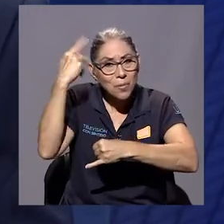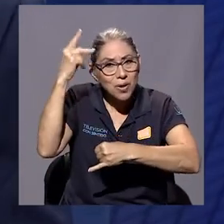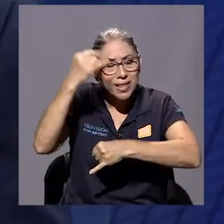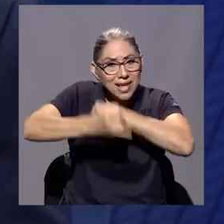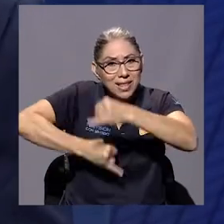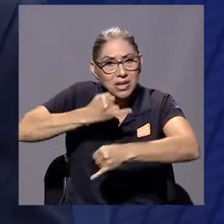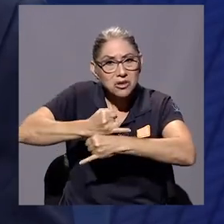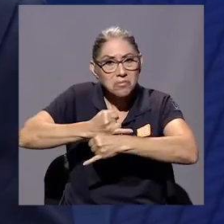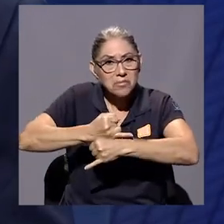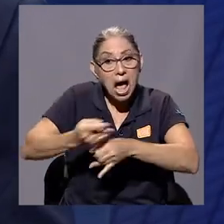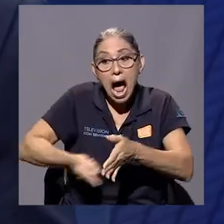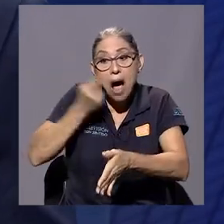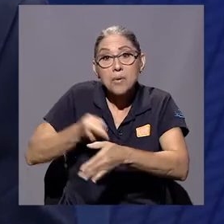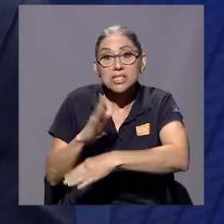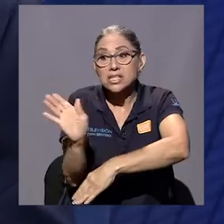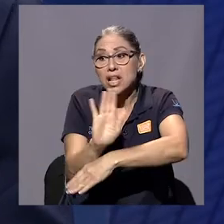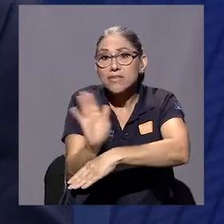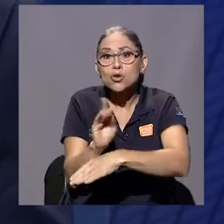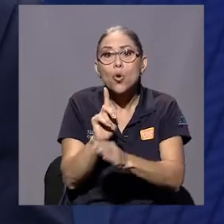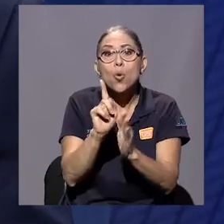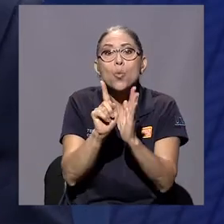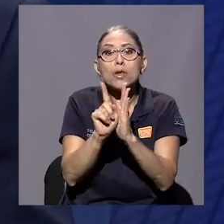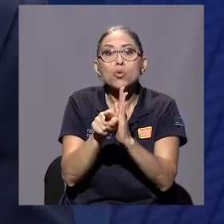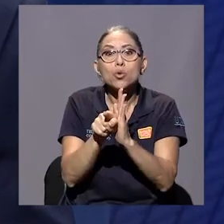En televisión, si acaso, es un minuto.